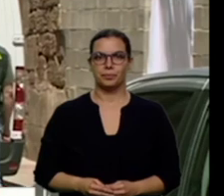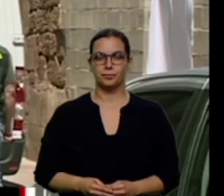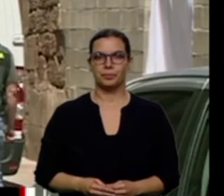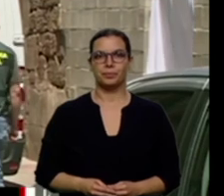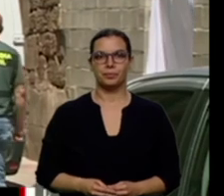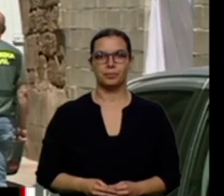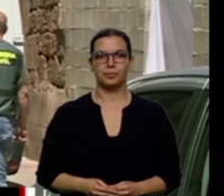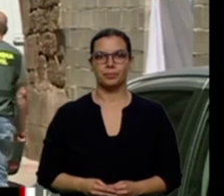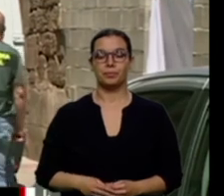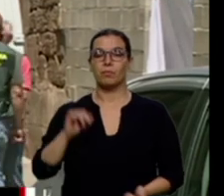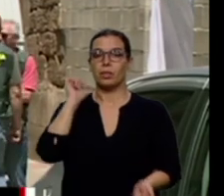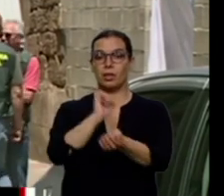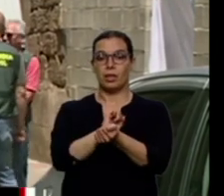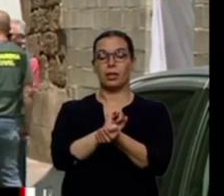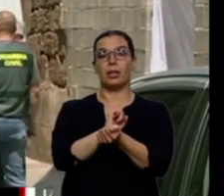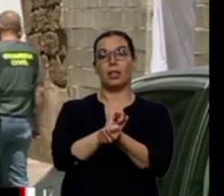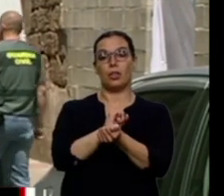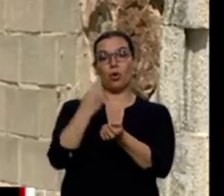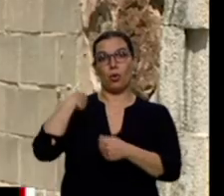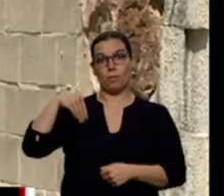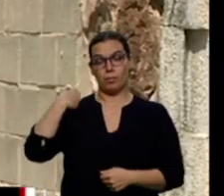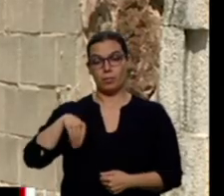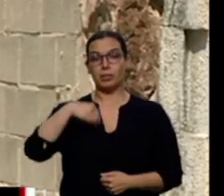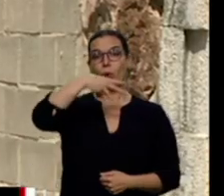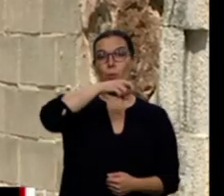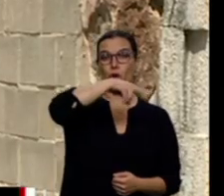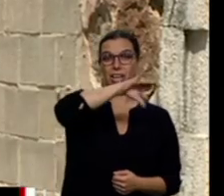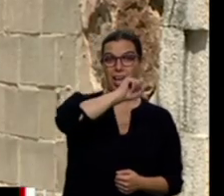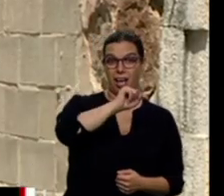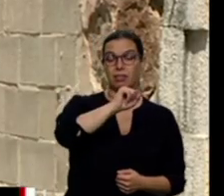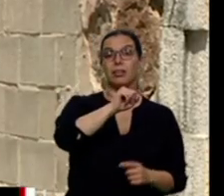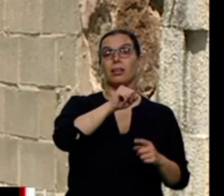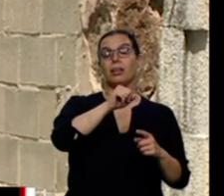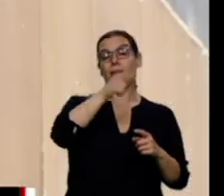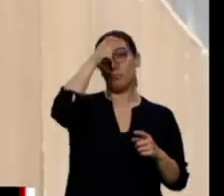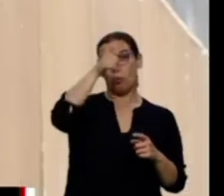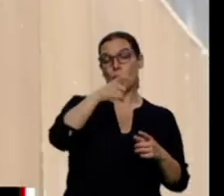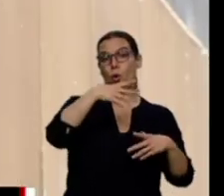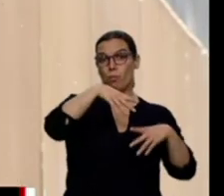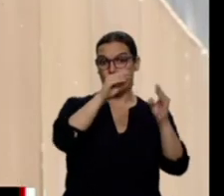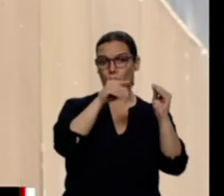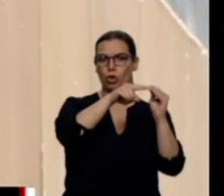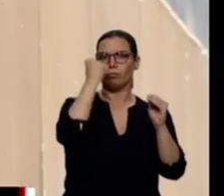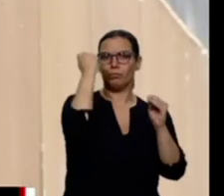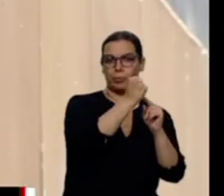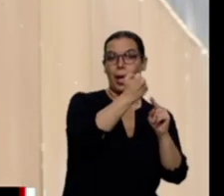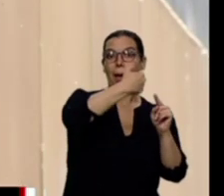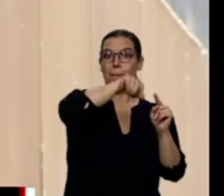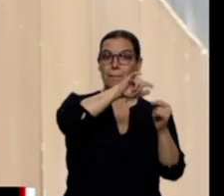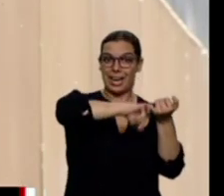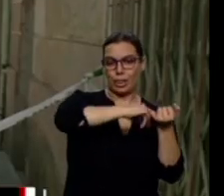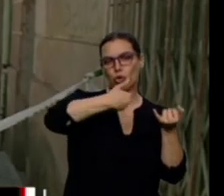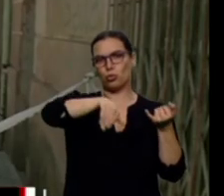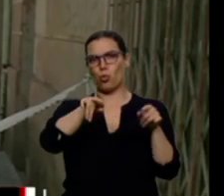Detenido el hermano del asesino confeso de Mónica, la mujer muerta en salas de los infantes. Le acusan también de ejercer violencia sobre la